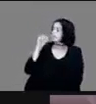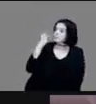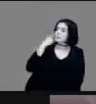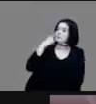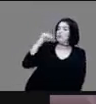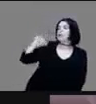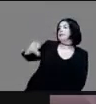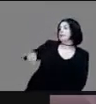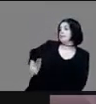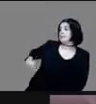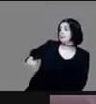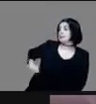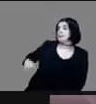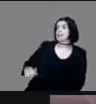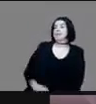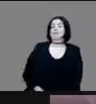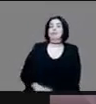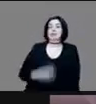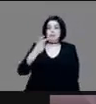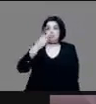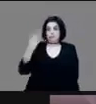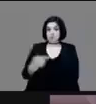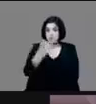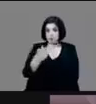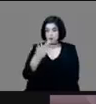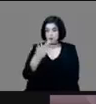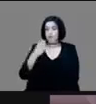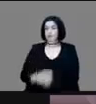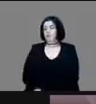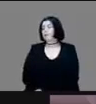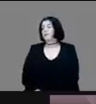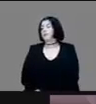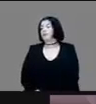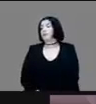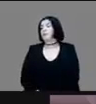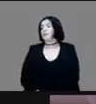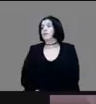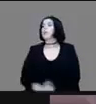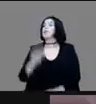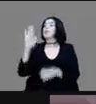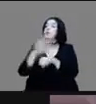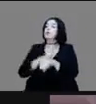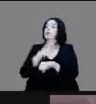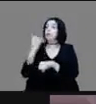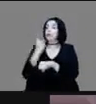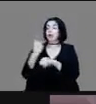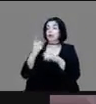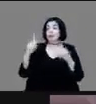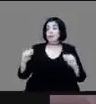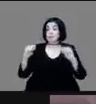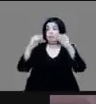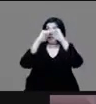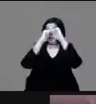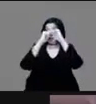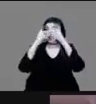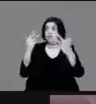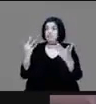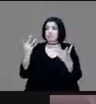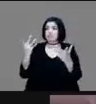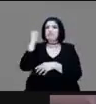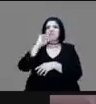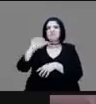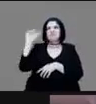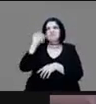lo que pregunta esta persona porque Tlatelolco siempre ha